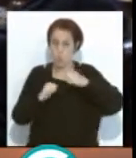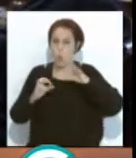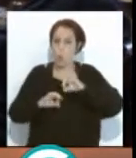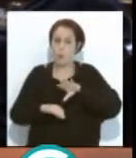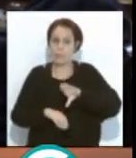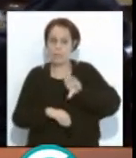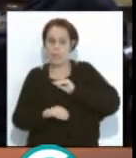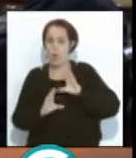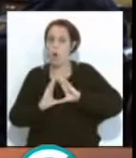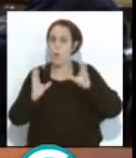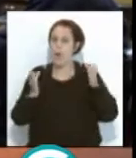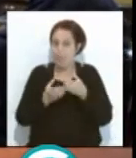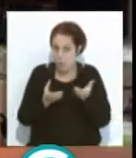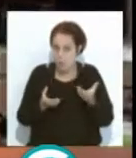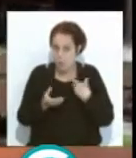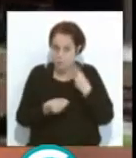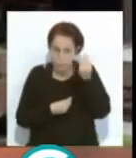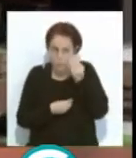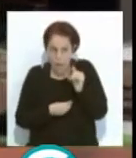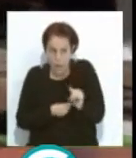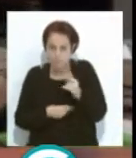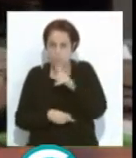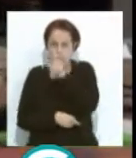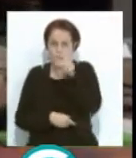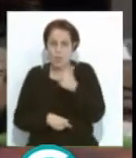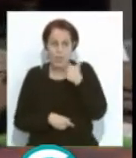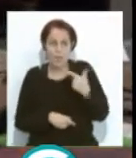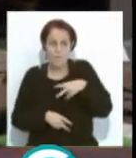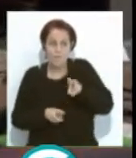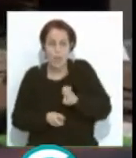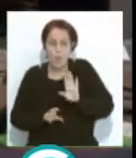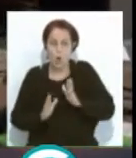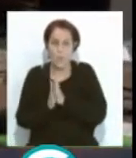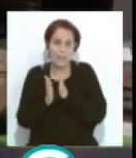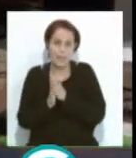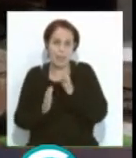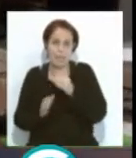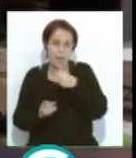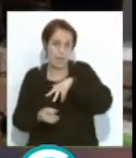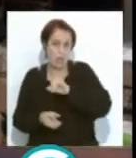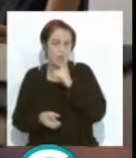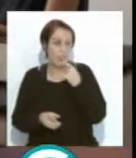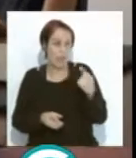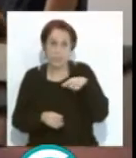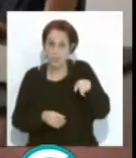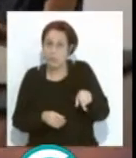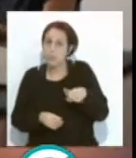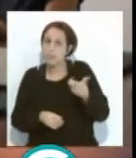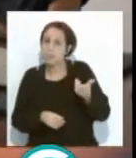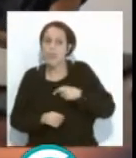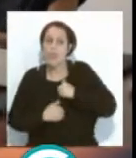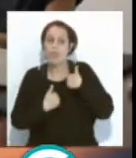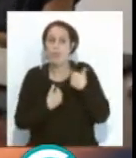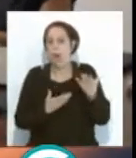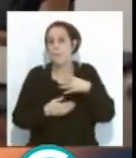entiende o que las agrupaciones entienden y que alguien diga, bueno, vale, pero lo que dice Fanny, a ti no te voy a dar más por ser un